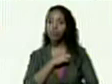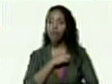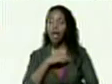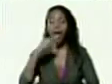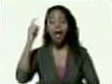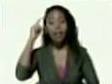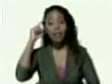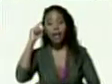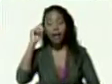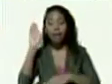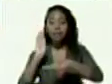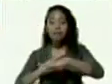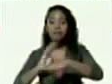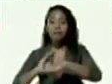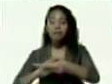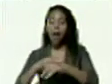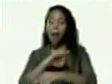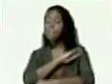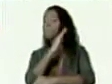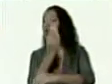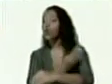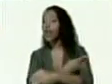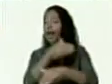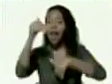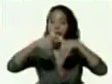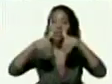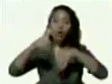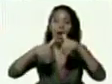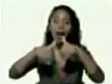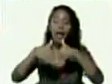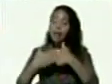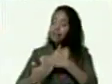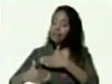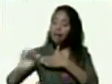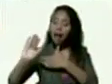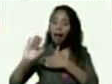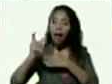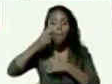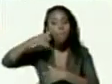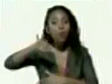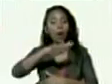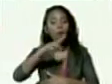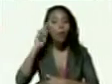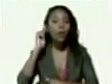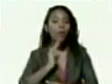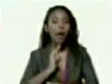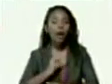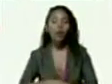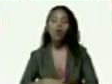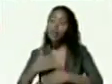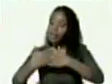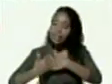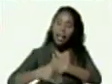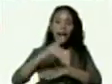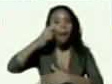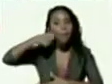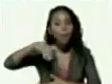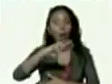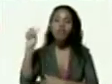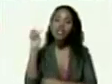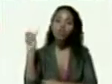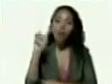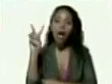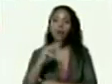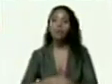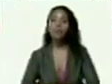día que convoque el poder electoral salga el pueblo bolivariano salga el pueblo venezolano